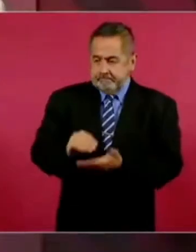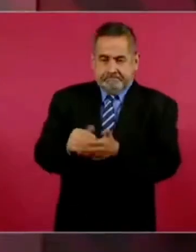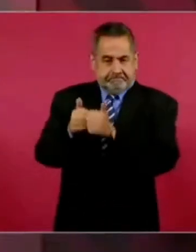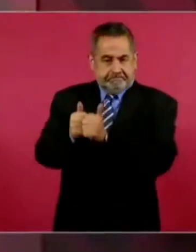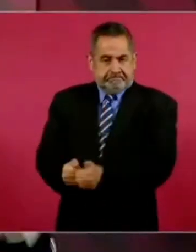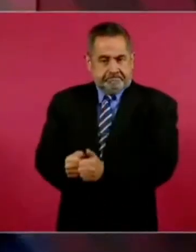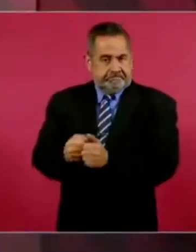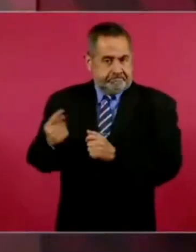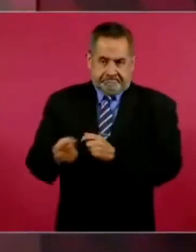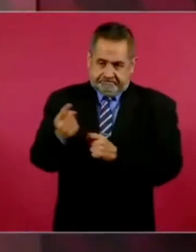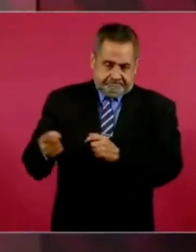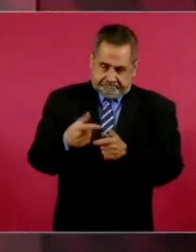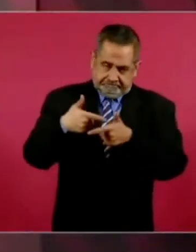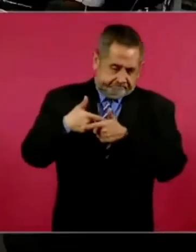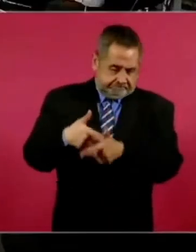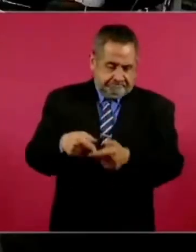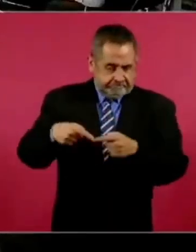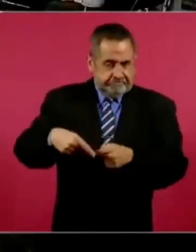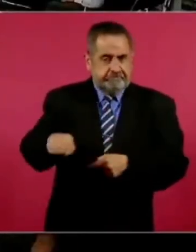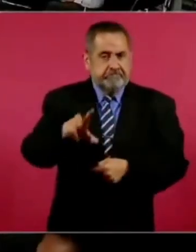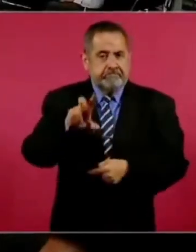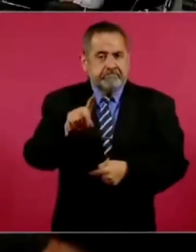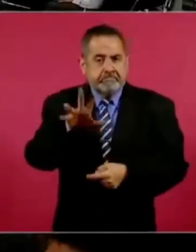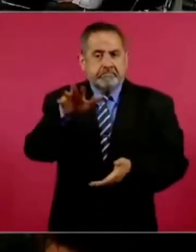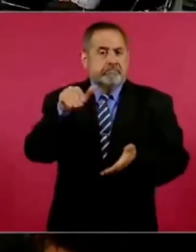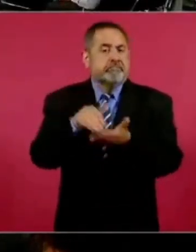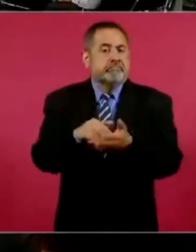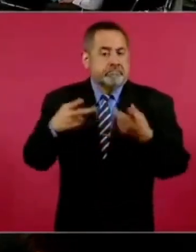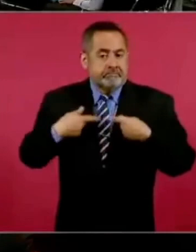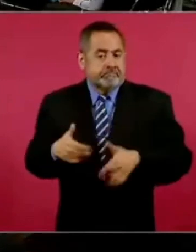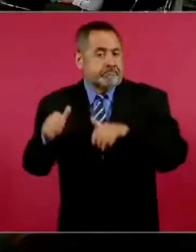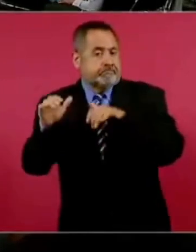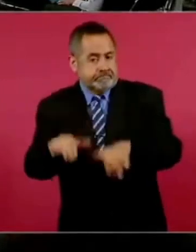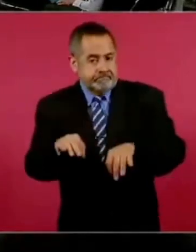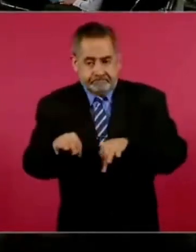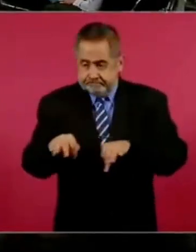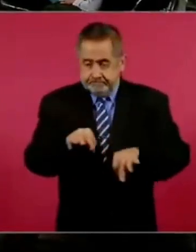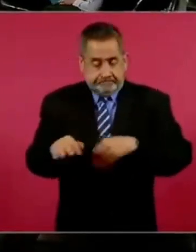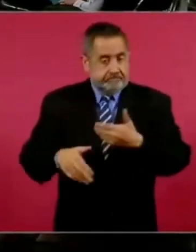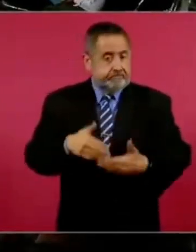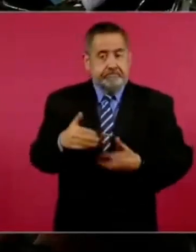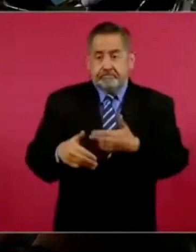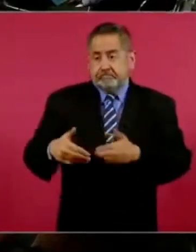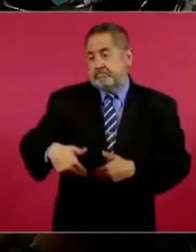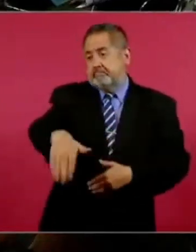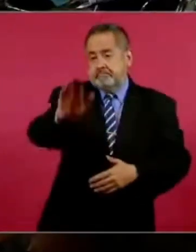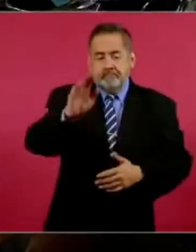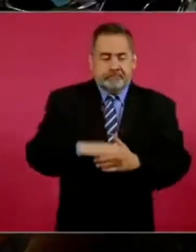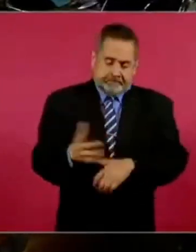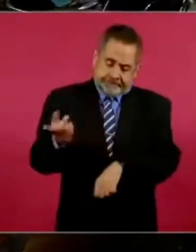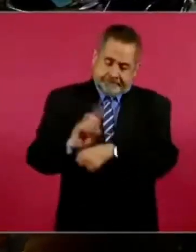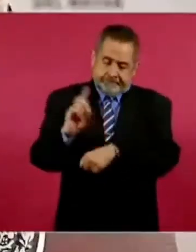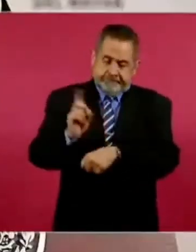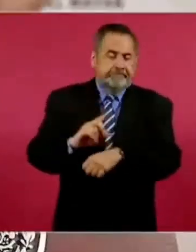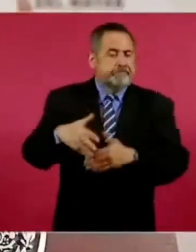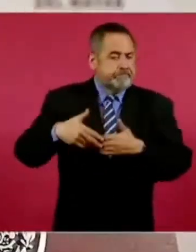35 mil trabajadores diarios,